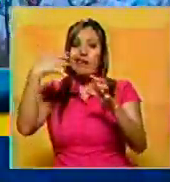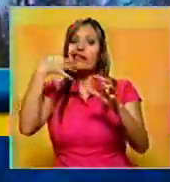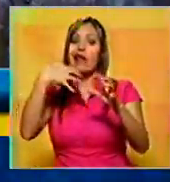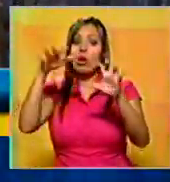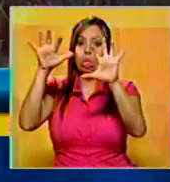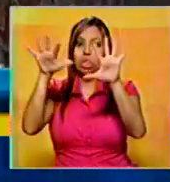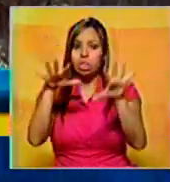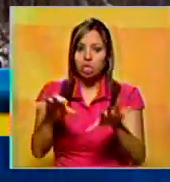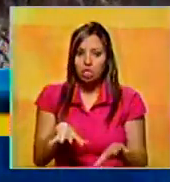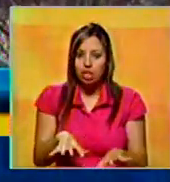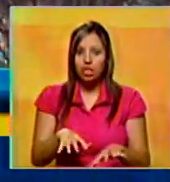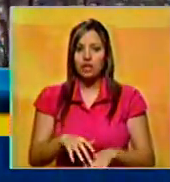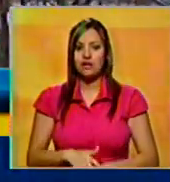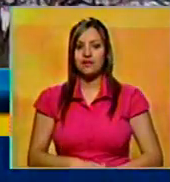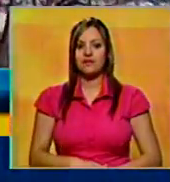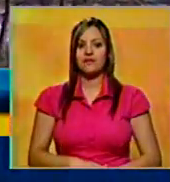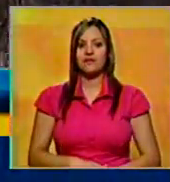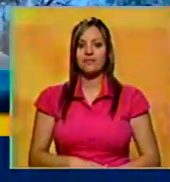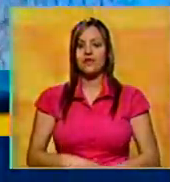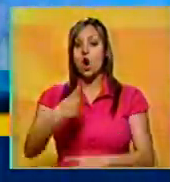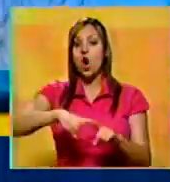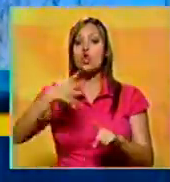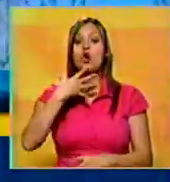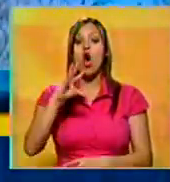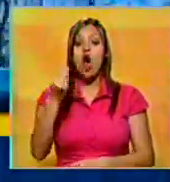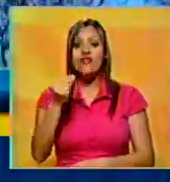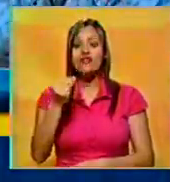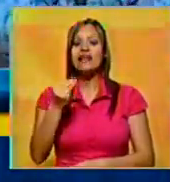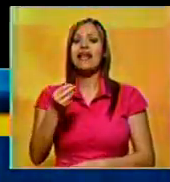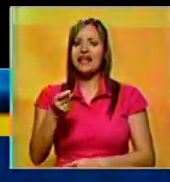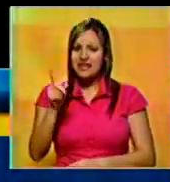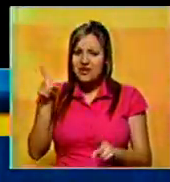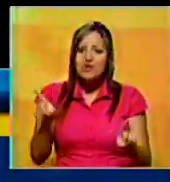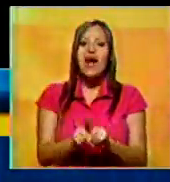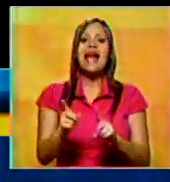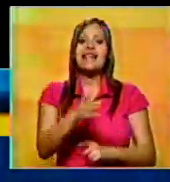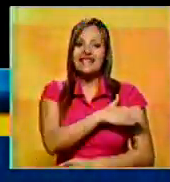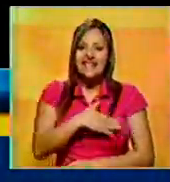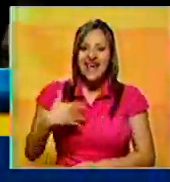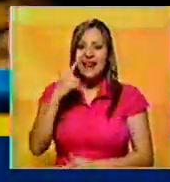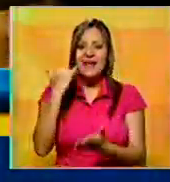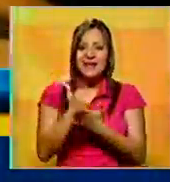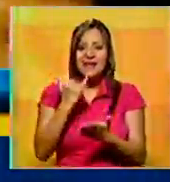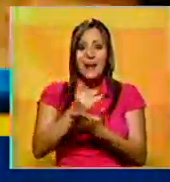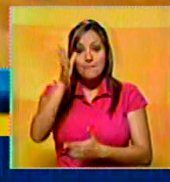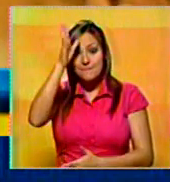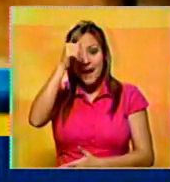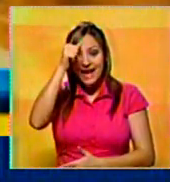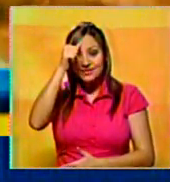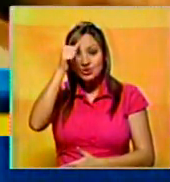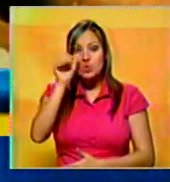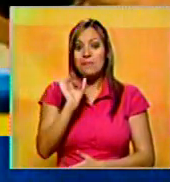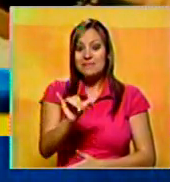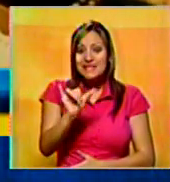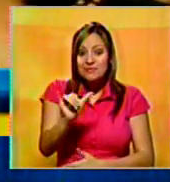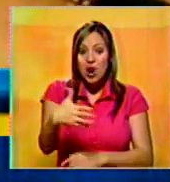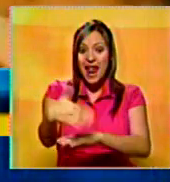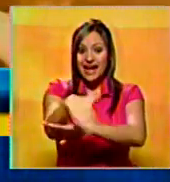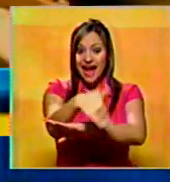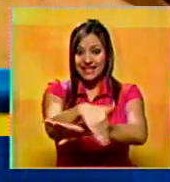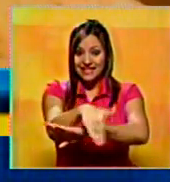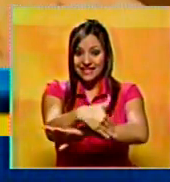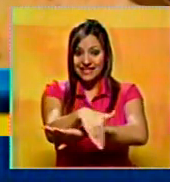temperaturas en la zona. Otro joven no aguantó las ganas de ir al baño en medio de la calle,